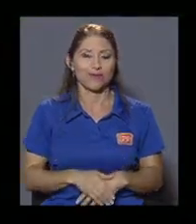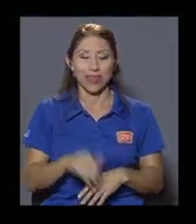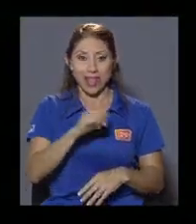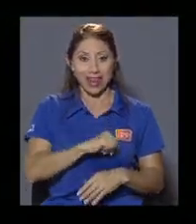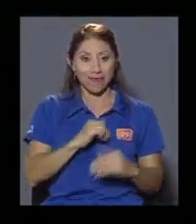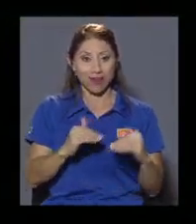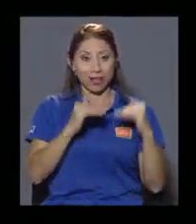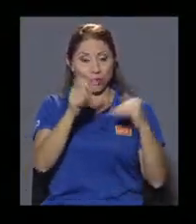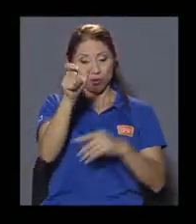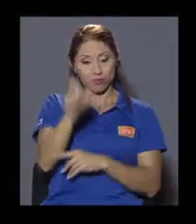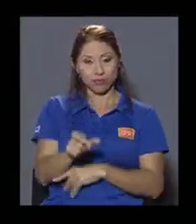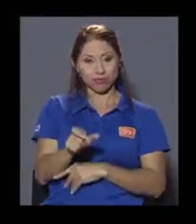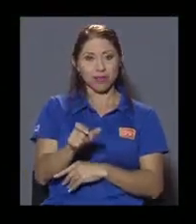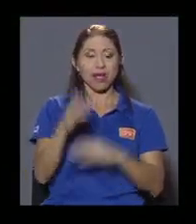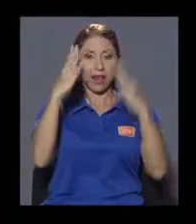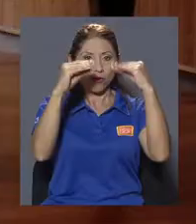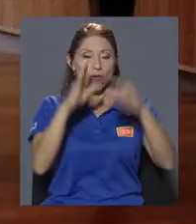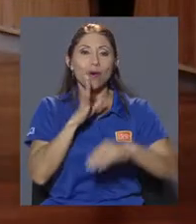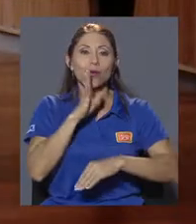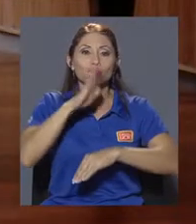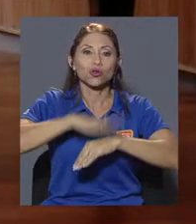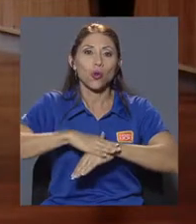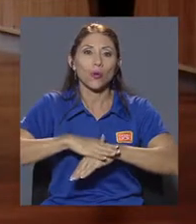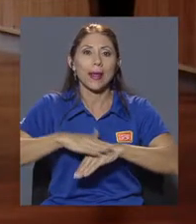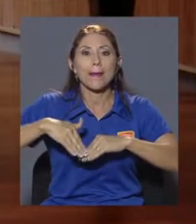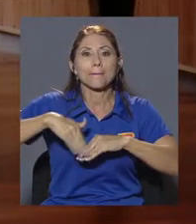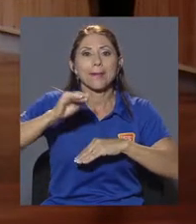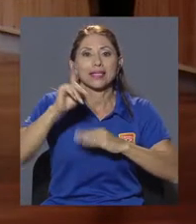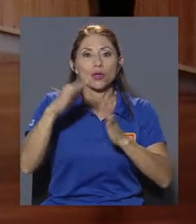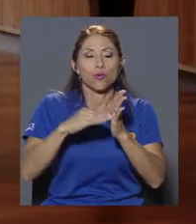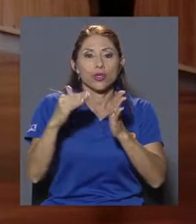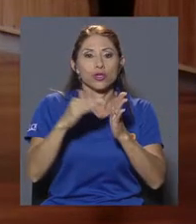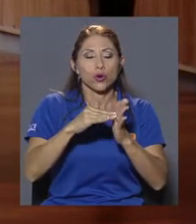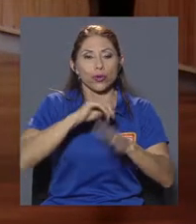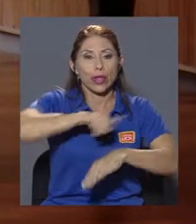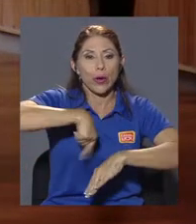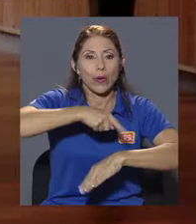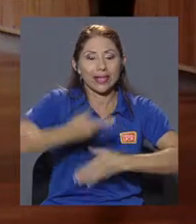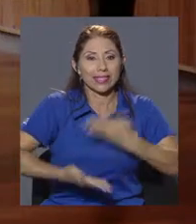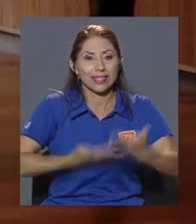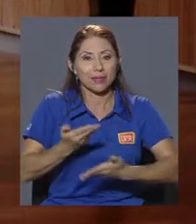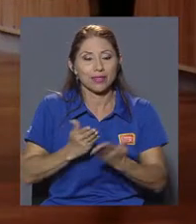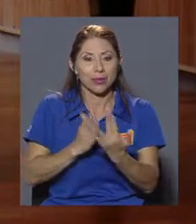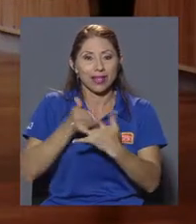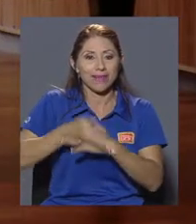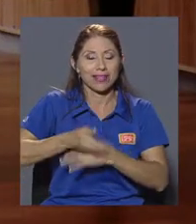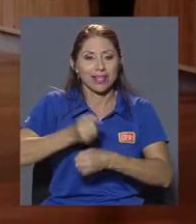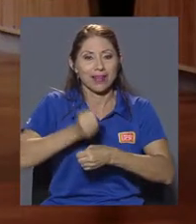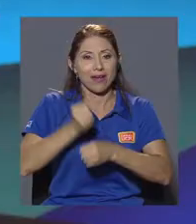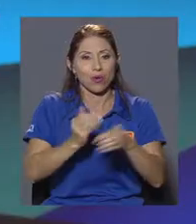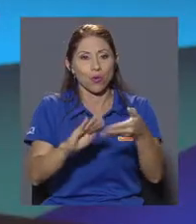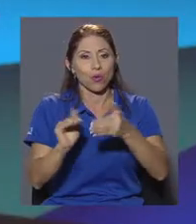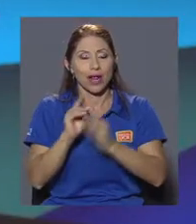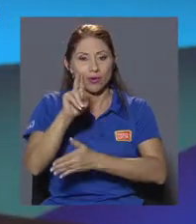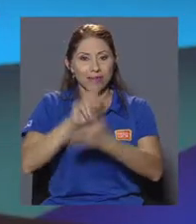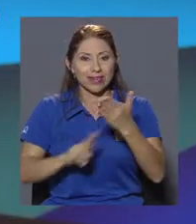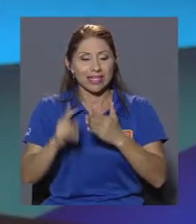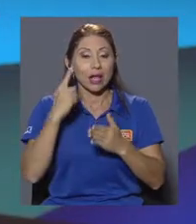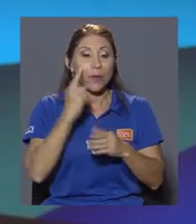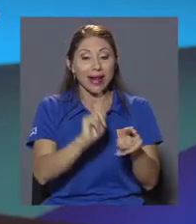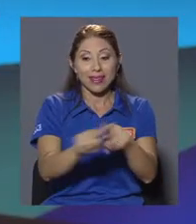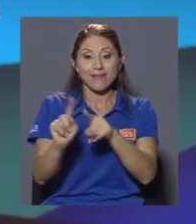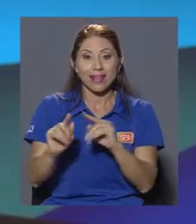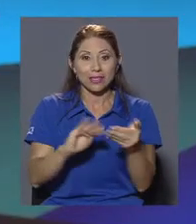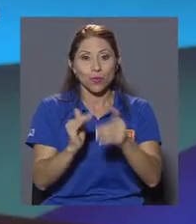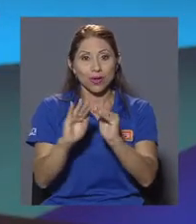El rector destacó en su informe el aporte de más de un millón de horas de servicio por medio del trabajo comunal universitario a las diferentes comunidades del país